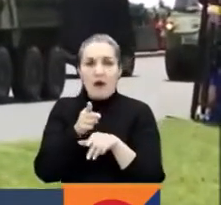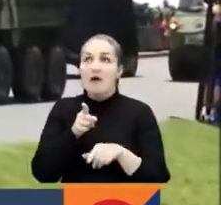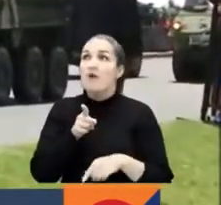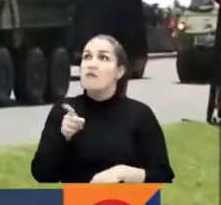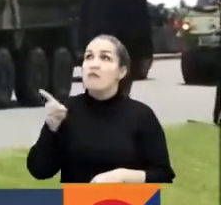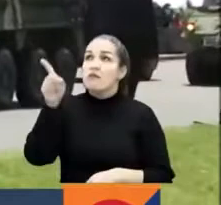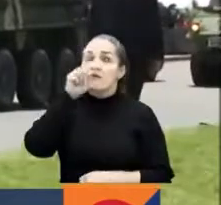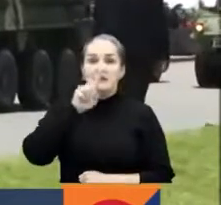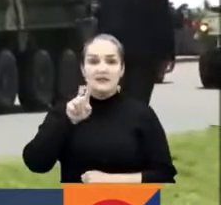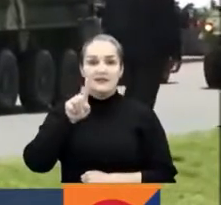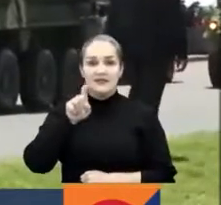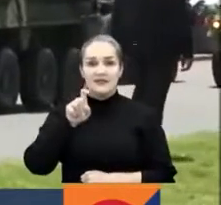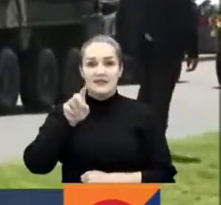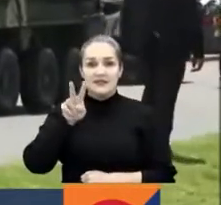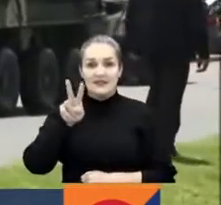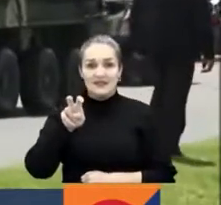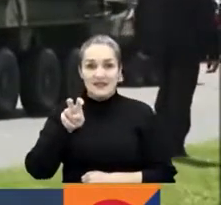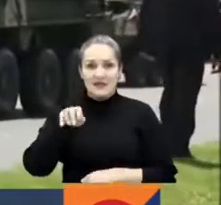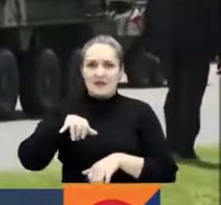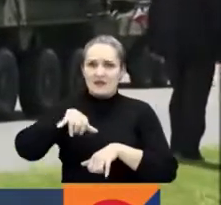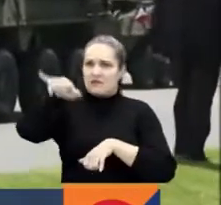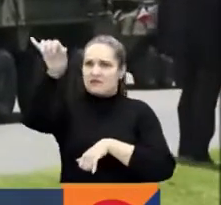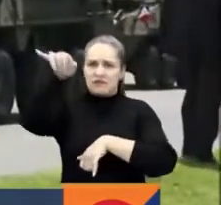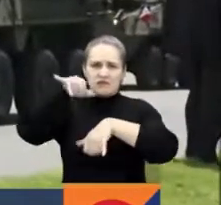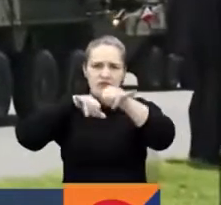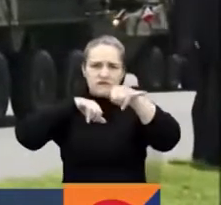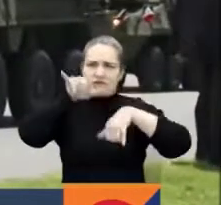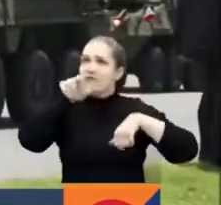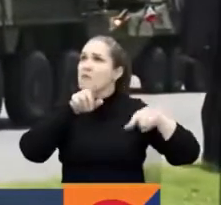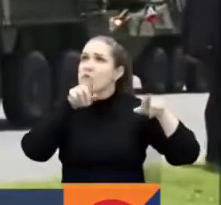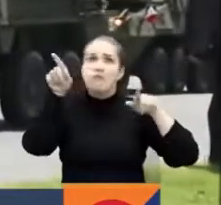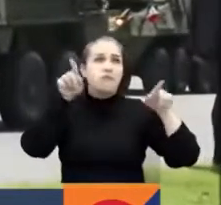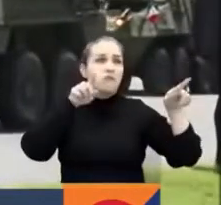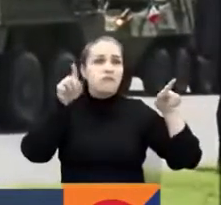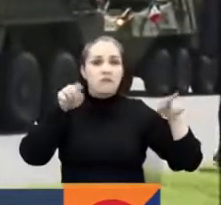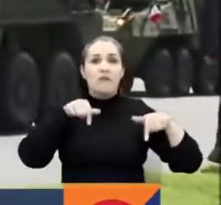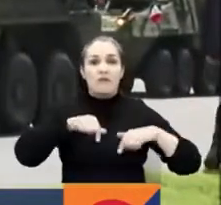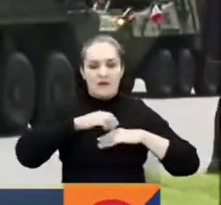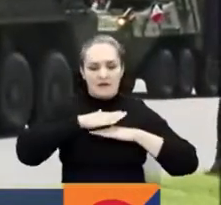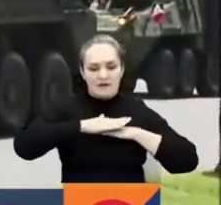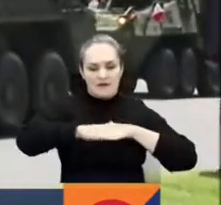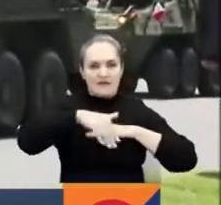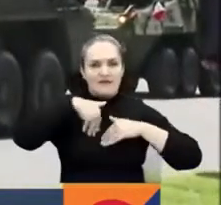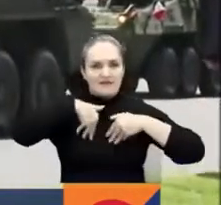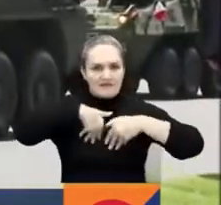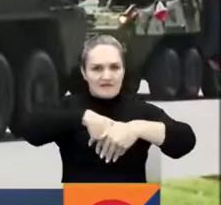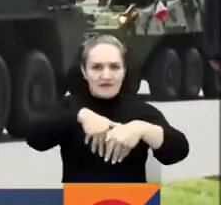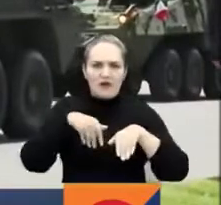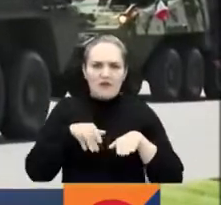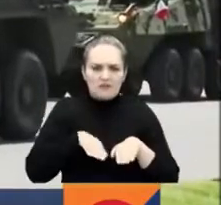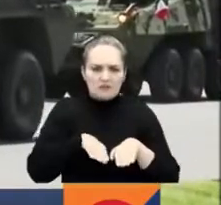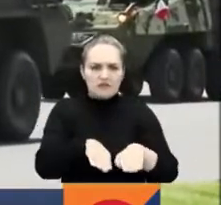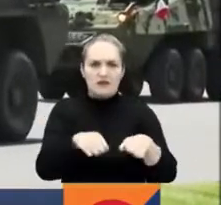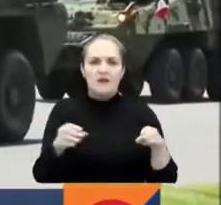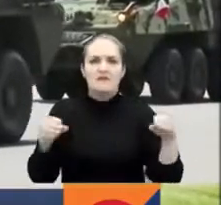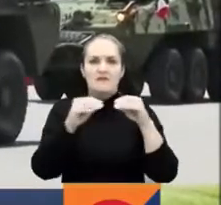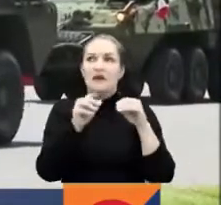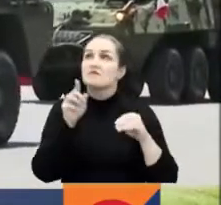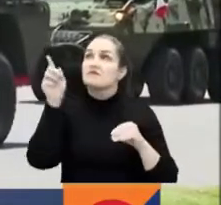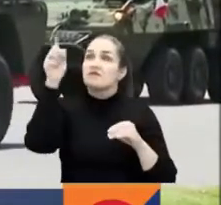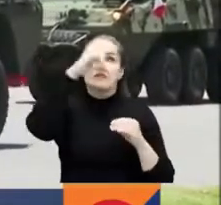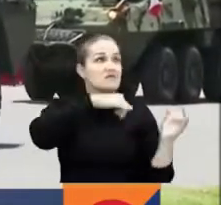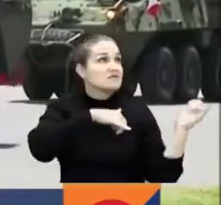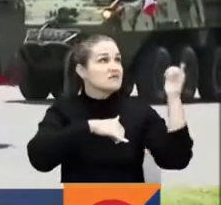que han hecho todo este espectáculo y que se lleva a cabo también por tierra y por aire aquí en Bogotá. Pues bien,